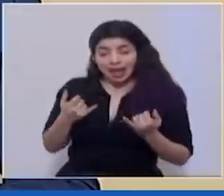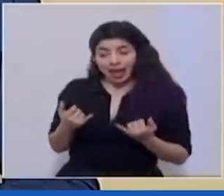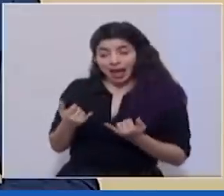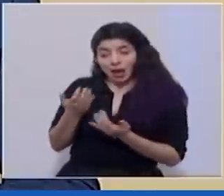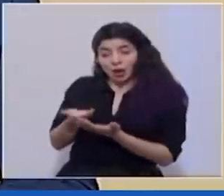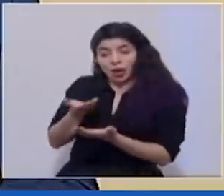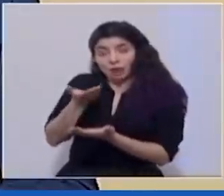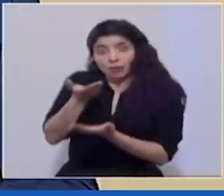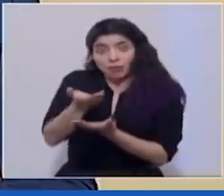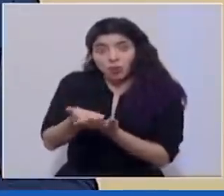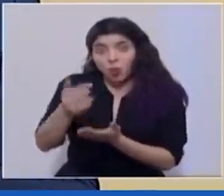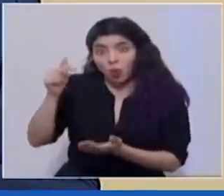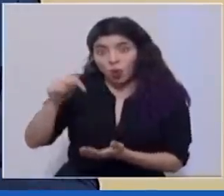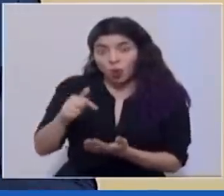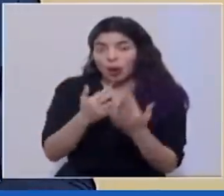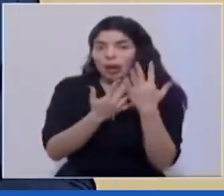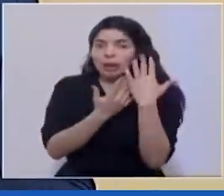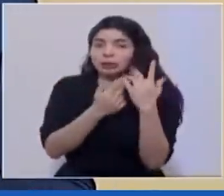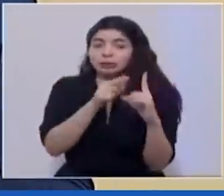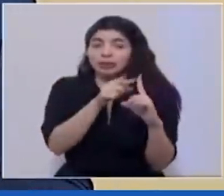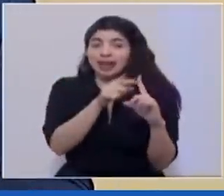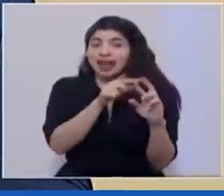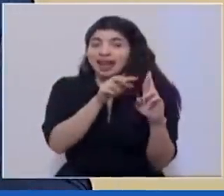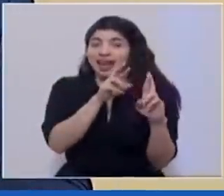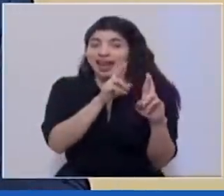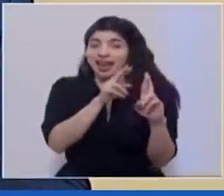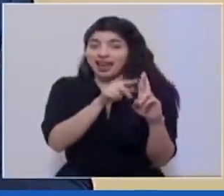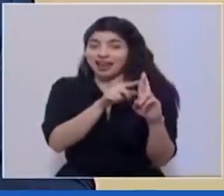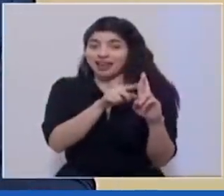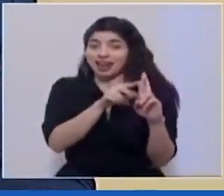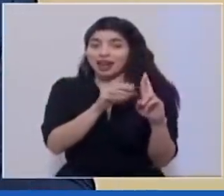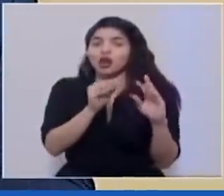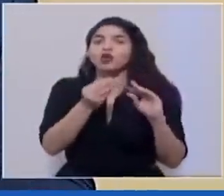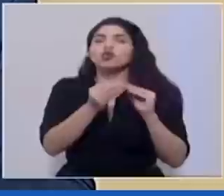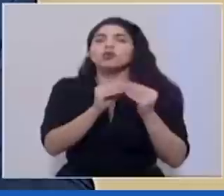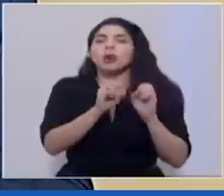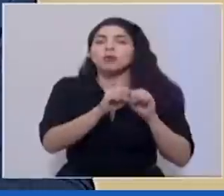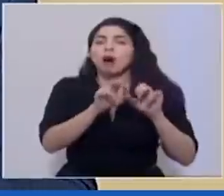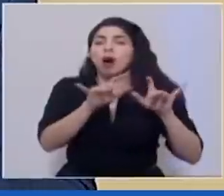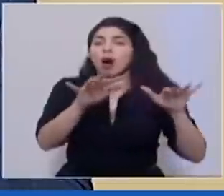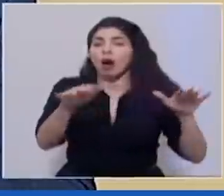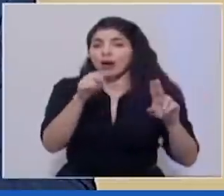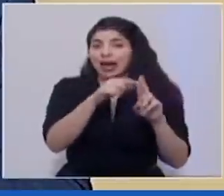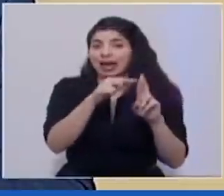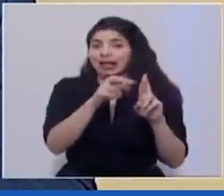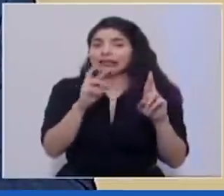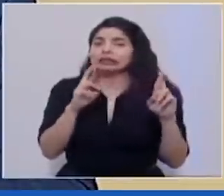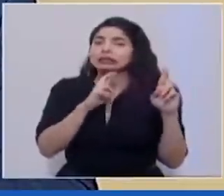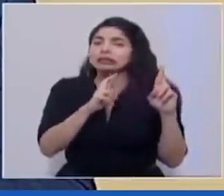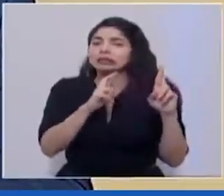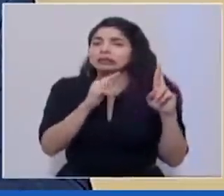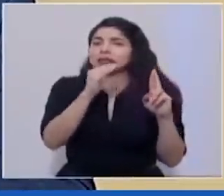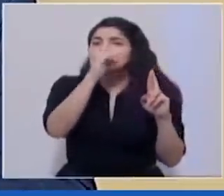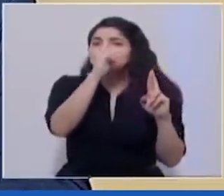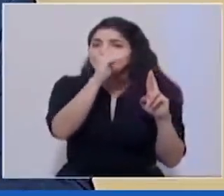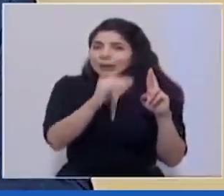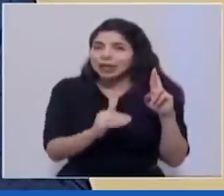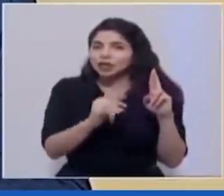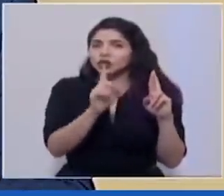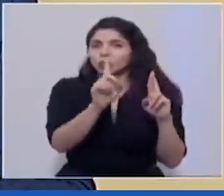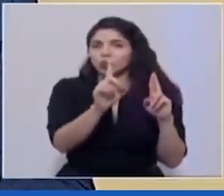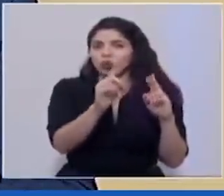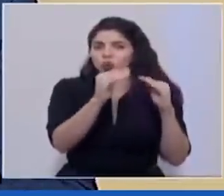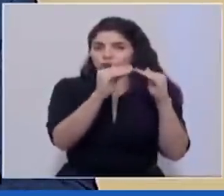espera justamente que ese R logre ese número reproductivo básico logre llegar y no esté sobrepasando el 1 o sea que podamos